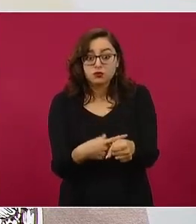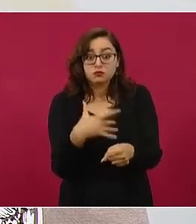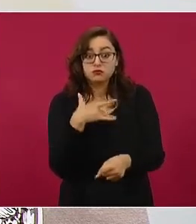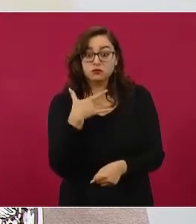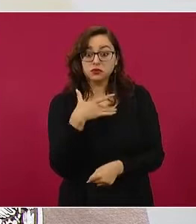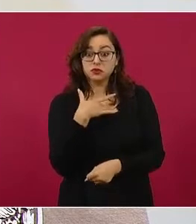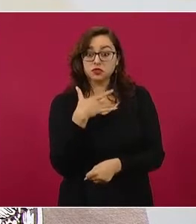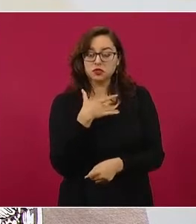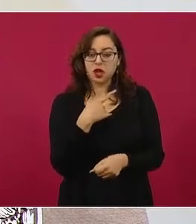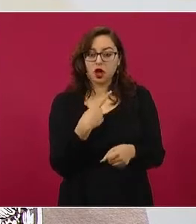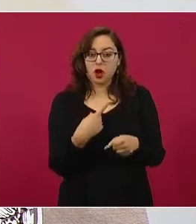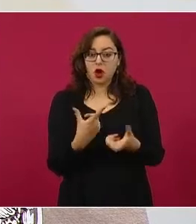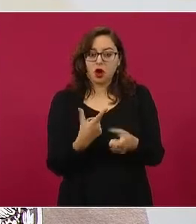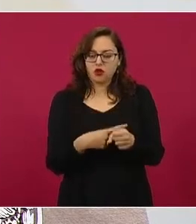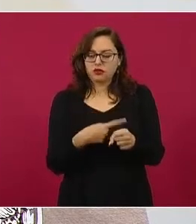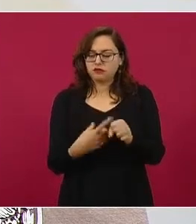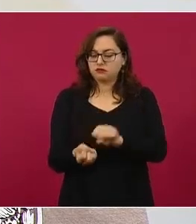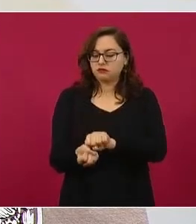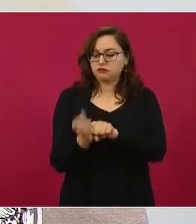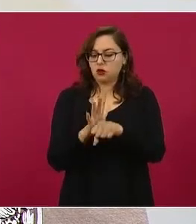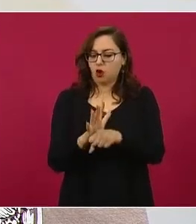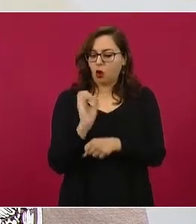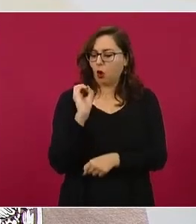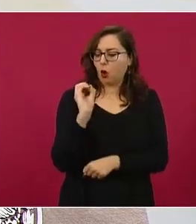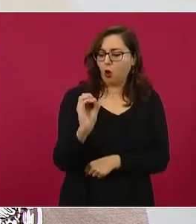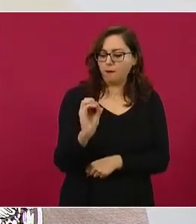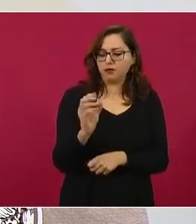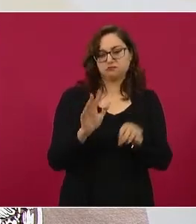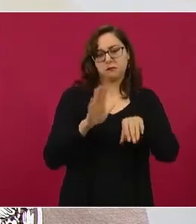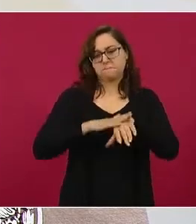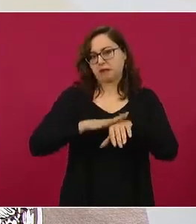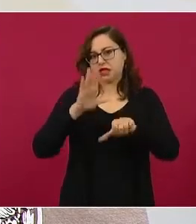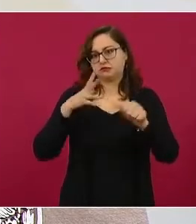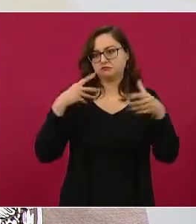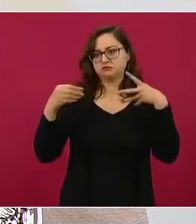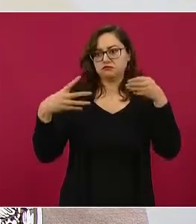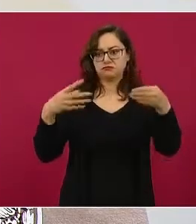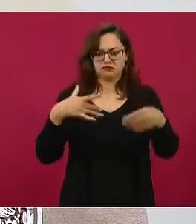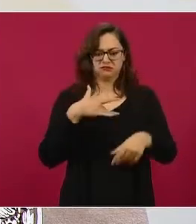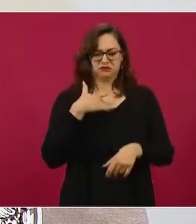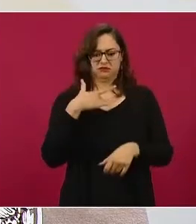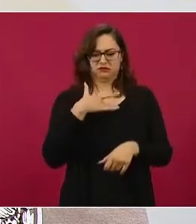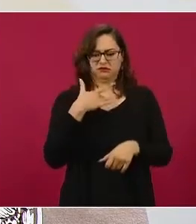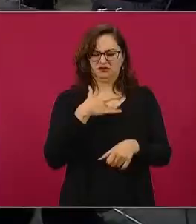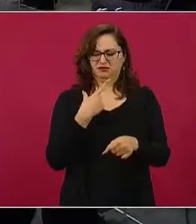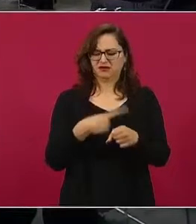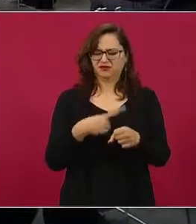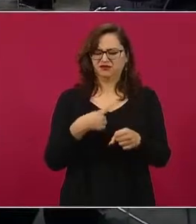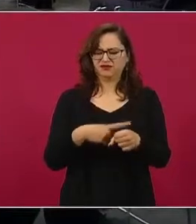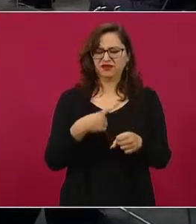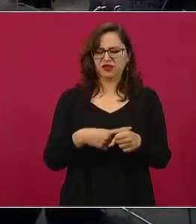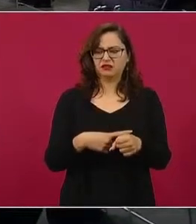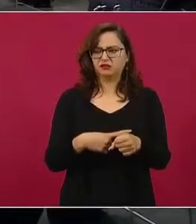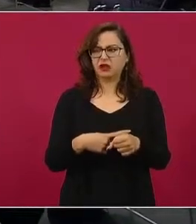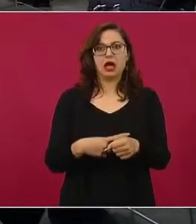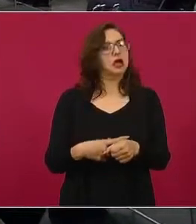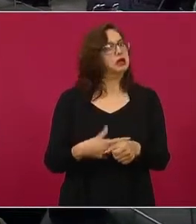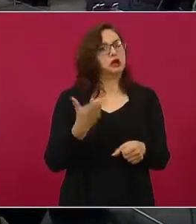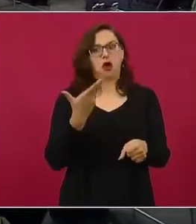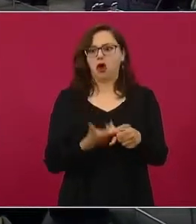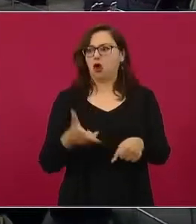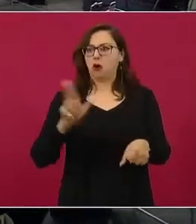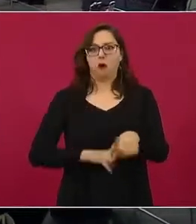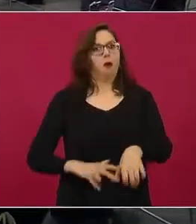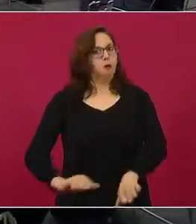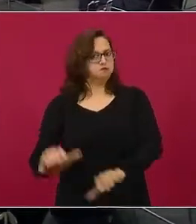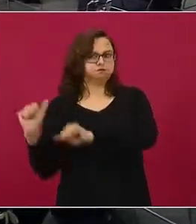predominante, Omicron, que produce síntomas leves, si empiezo a saturar los hospitales, si empiezo a ir a